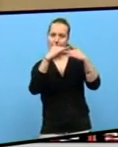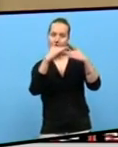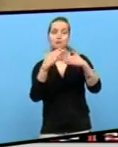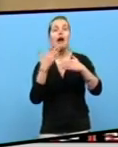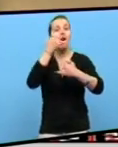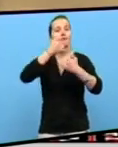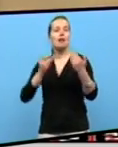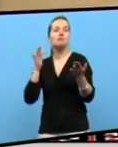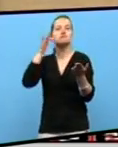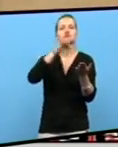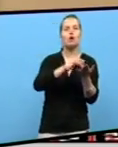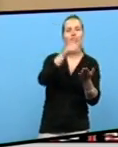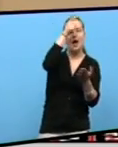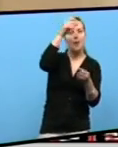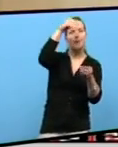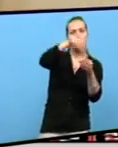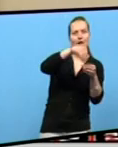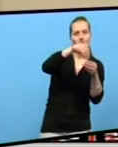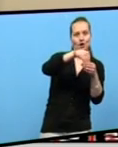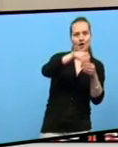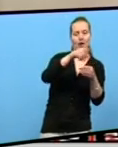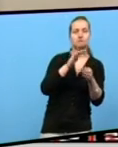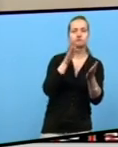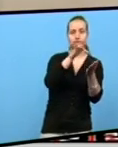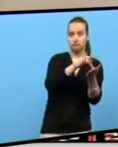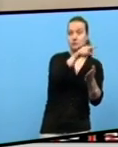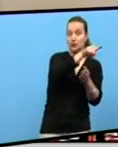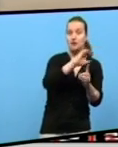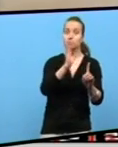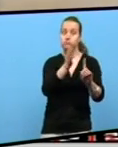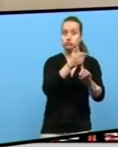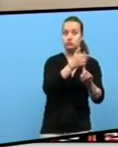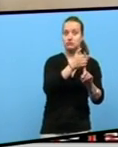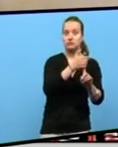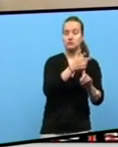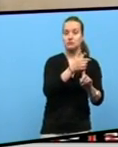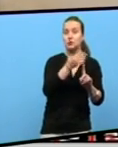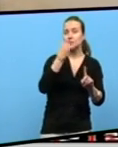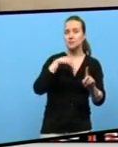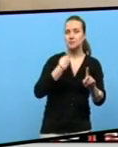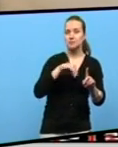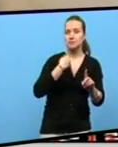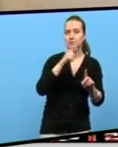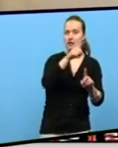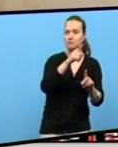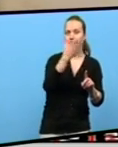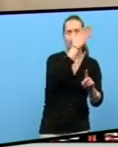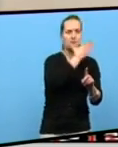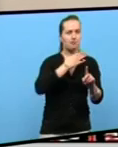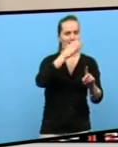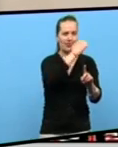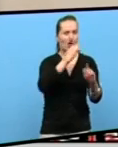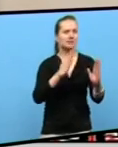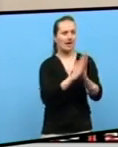a esa parroquia chamada Afornea Encontramos os de Cheo, con esa majestuosa capela